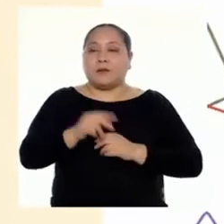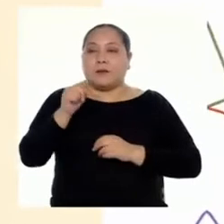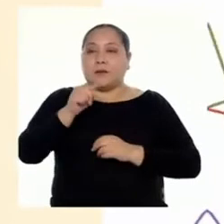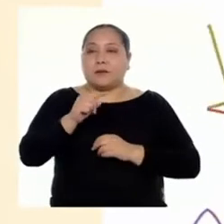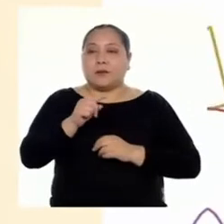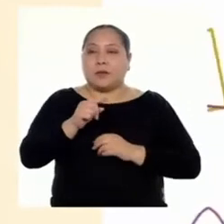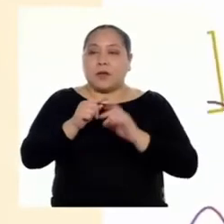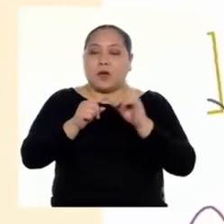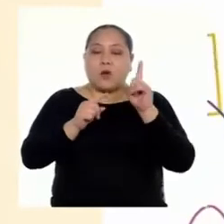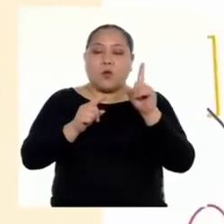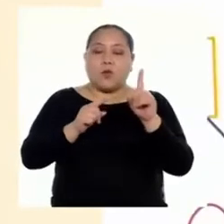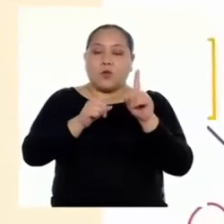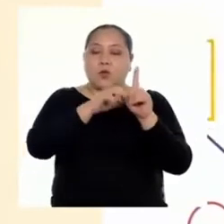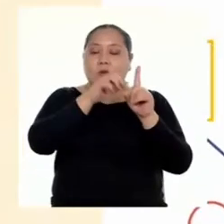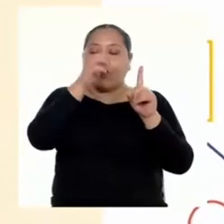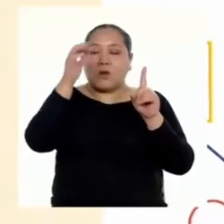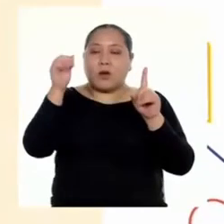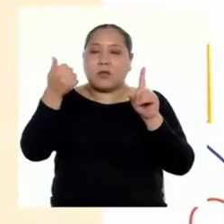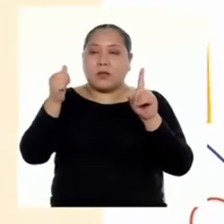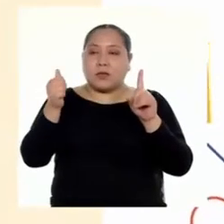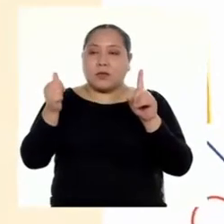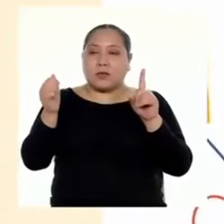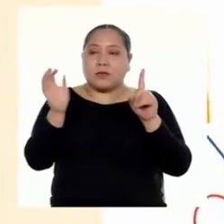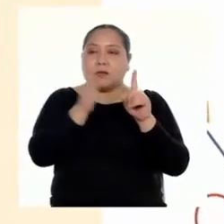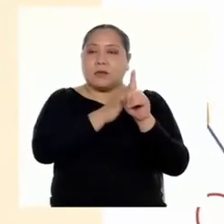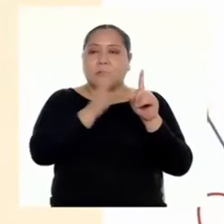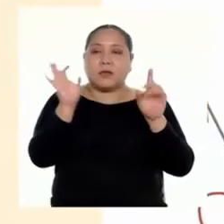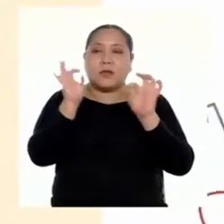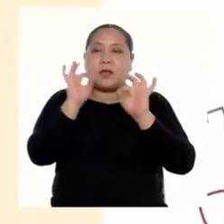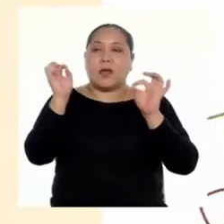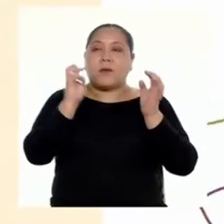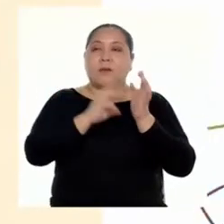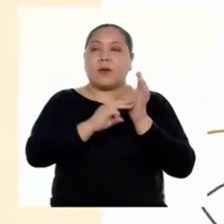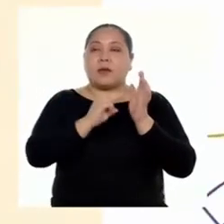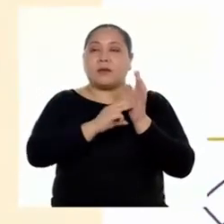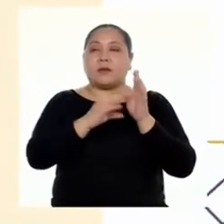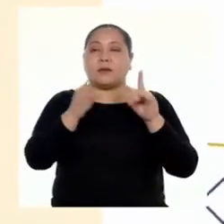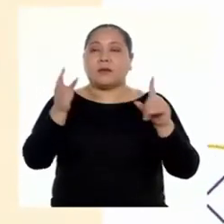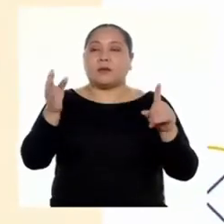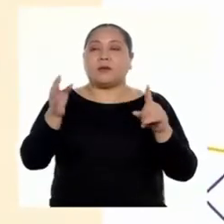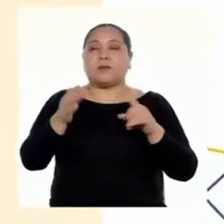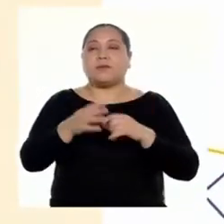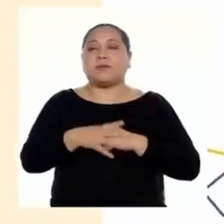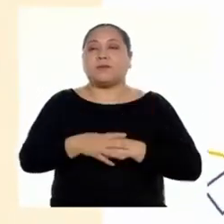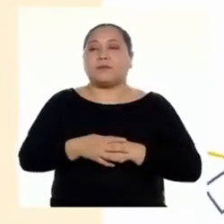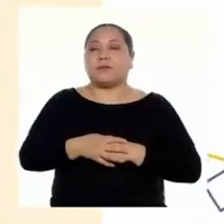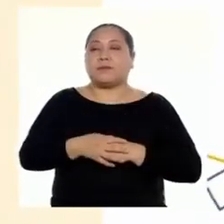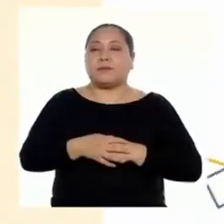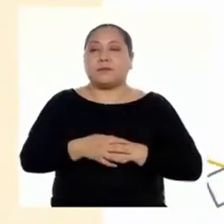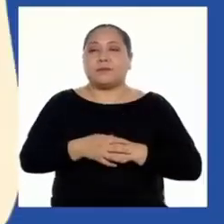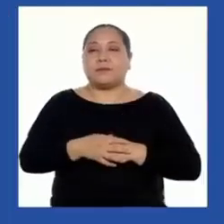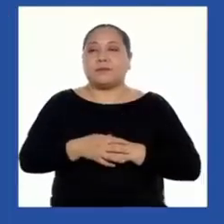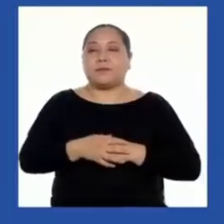entre 1 y 10, como condición de la notación científica.